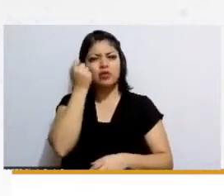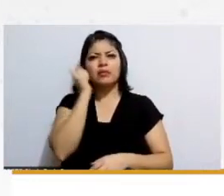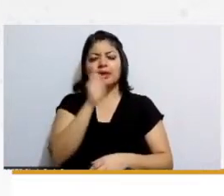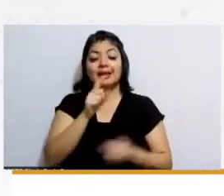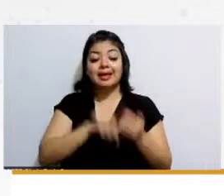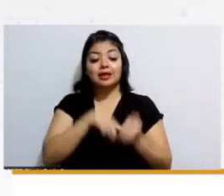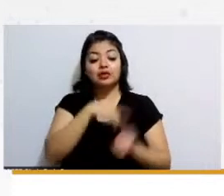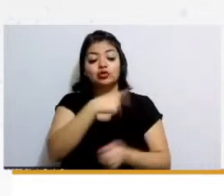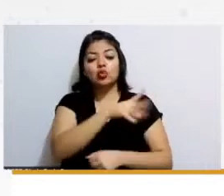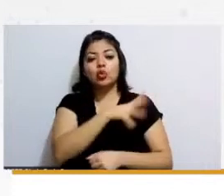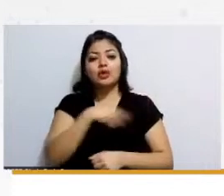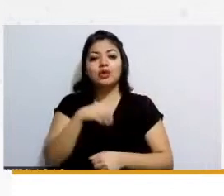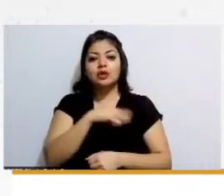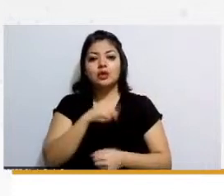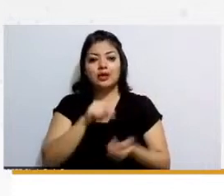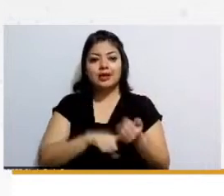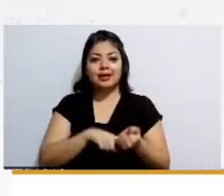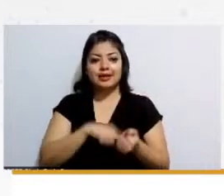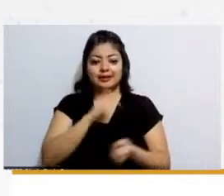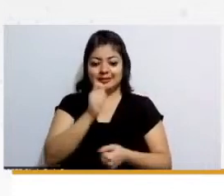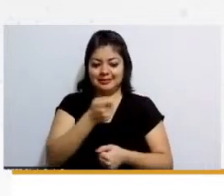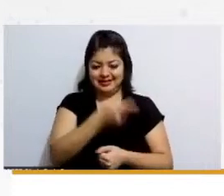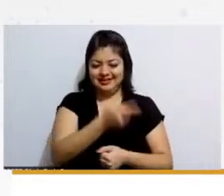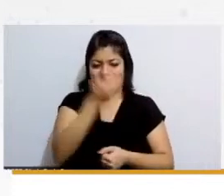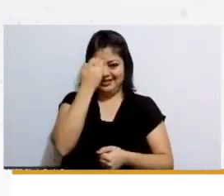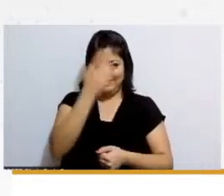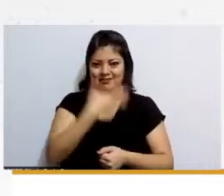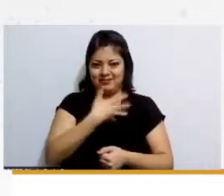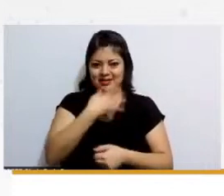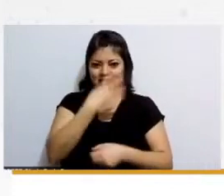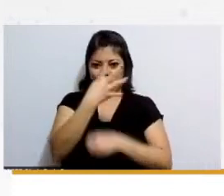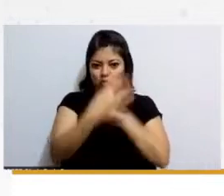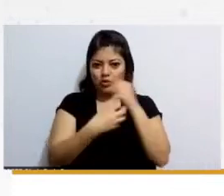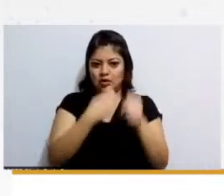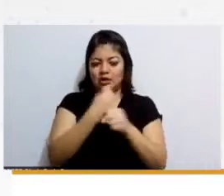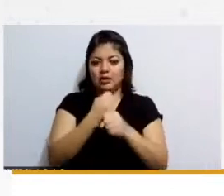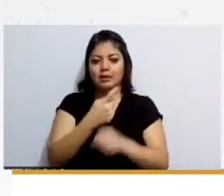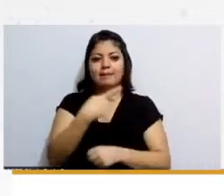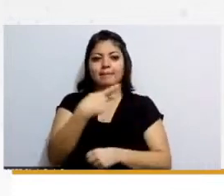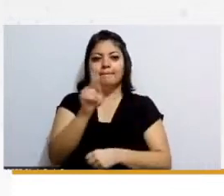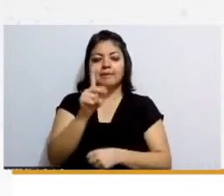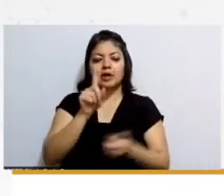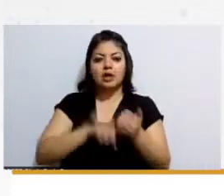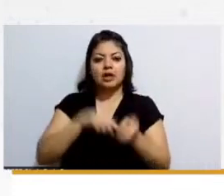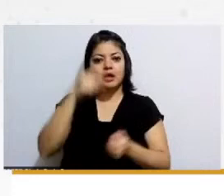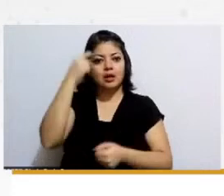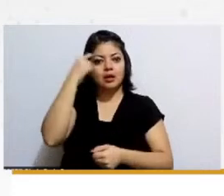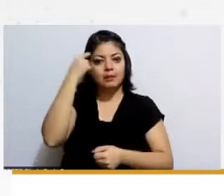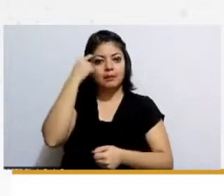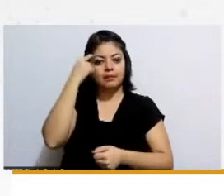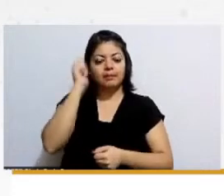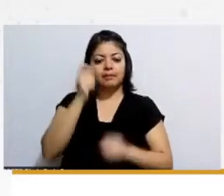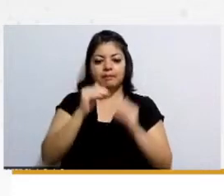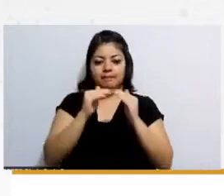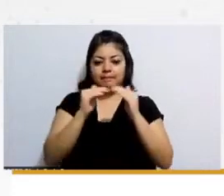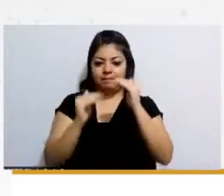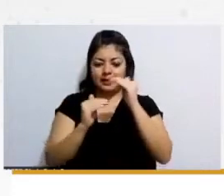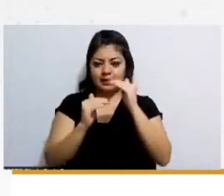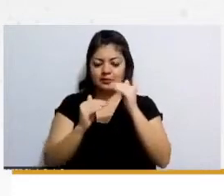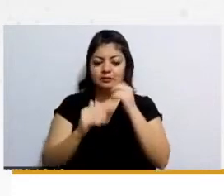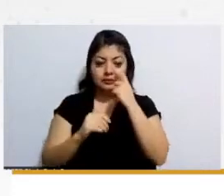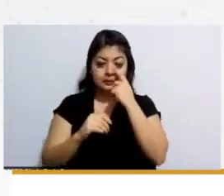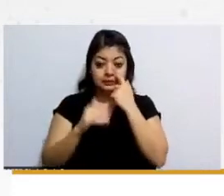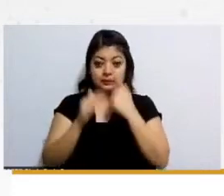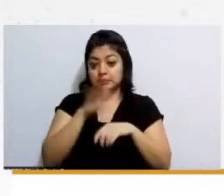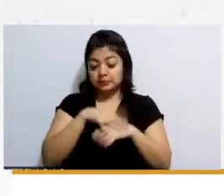cronológicamente tendría cuatro años en ese momento pero mentalmente su hijo tenía menos años entonces